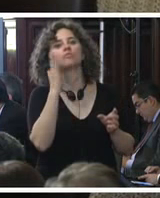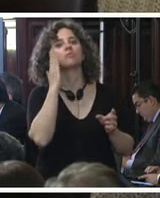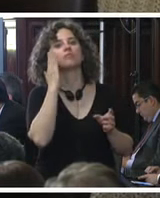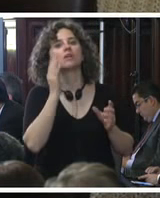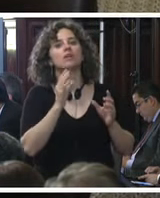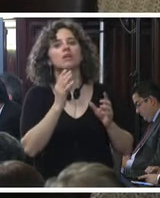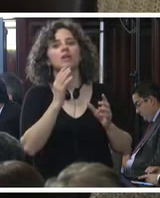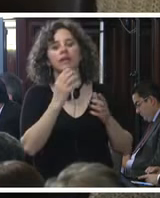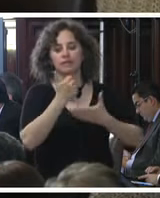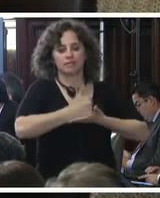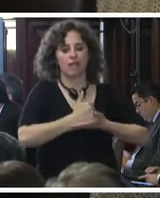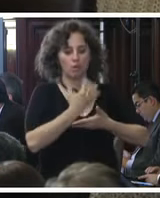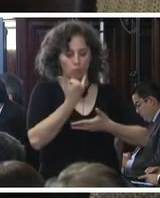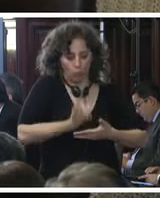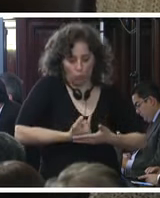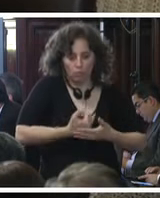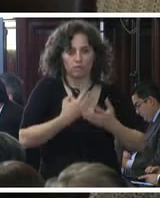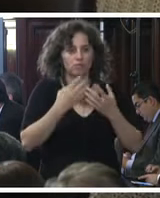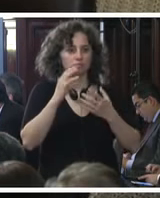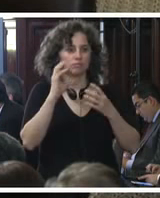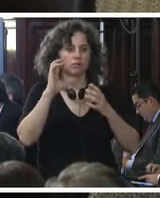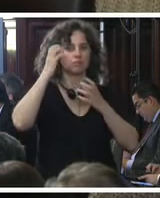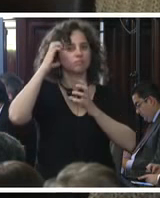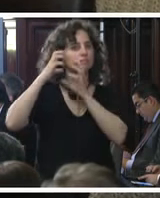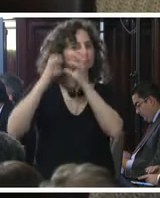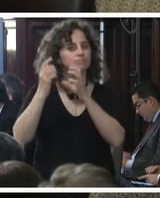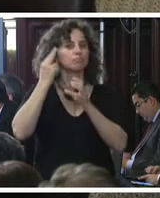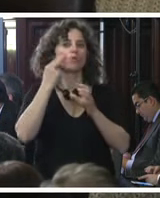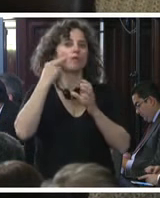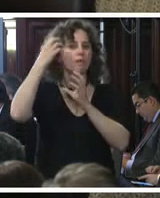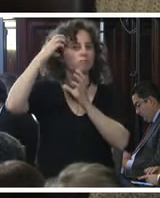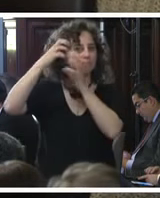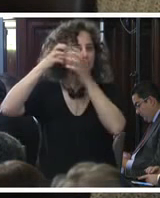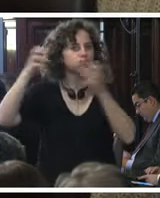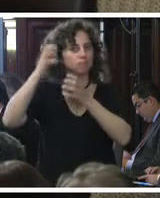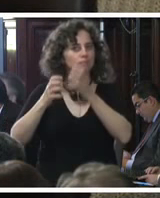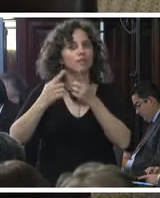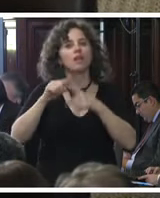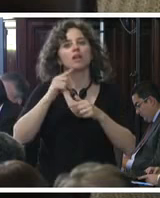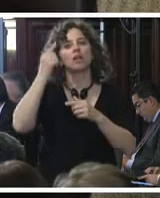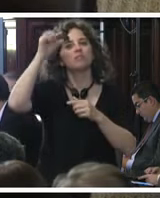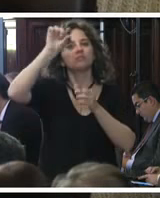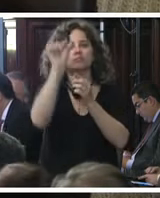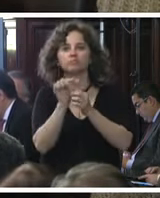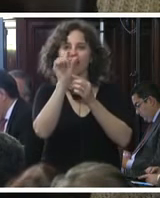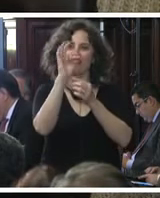en estado vegetativo debido a que tiene traumatismo cráneo encefálico severo con herniación del tallo cerebral